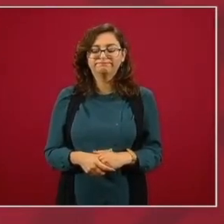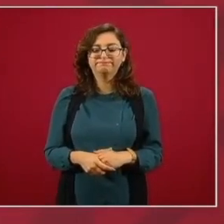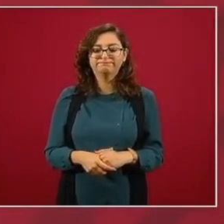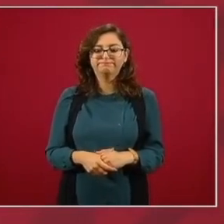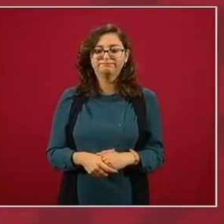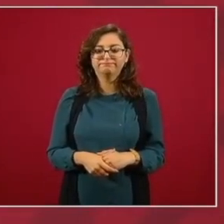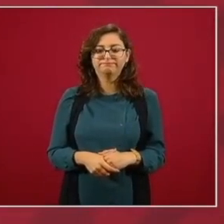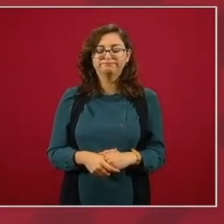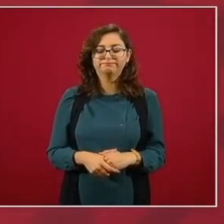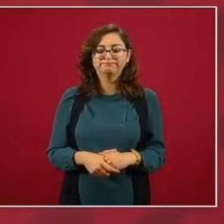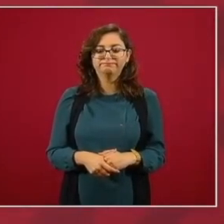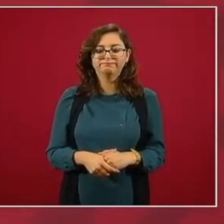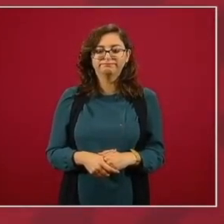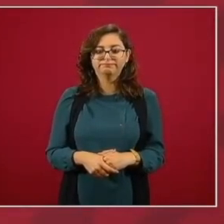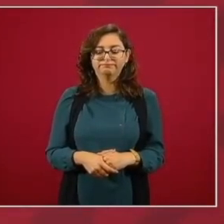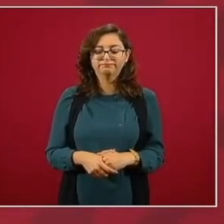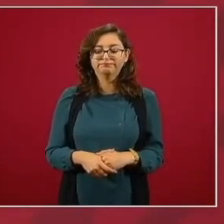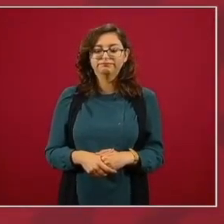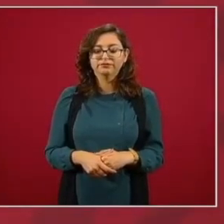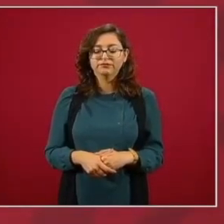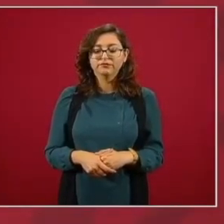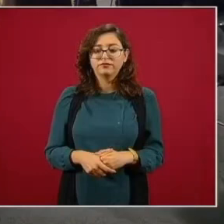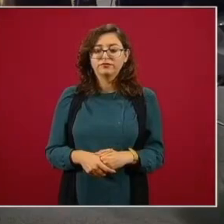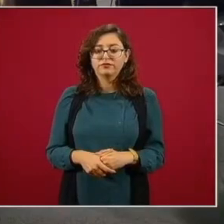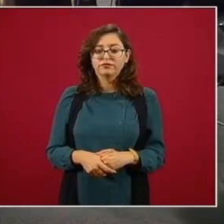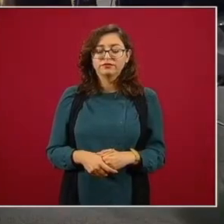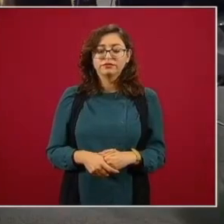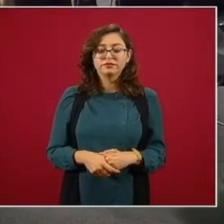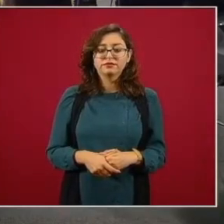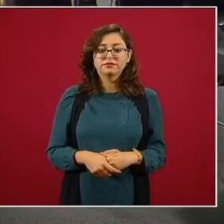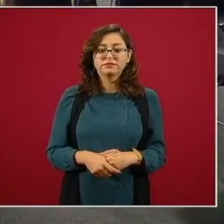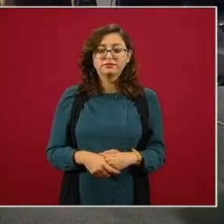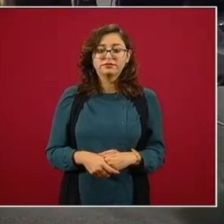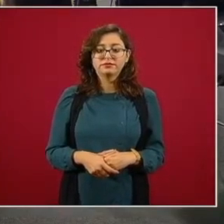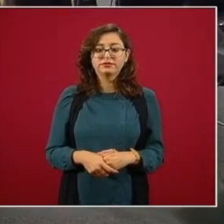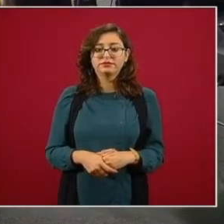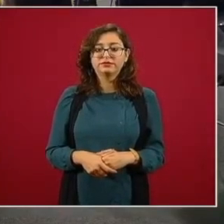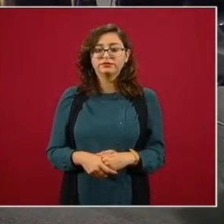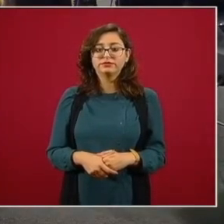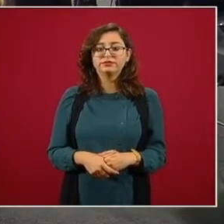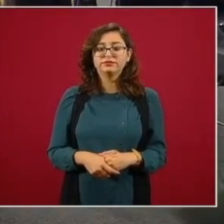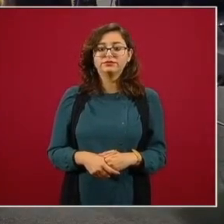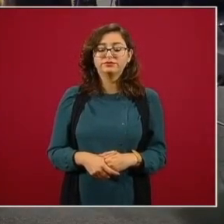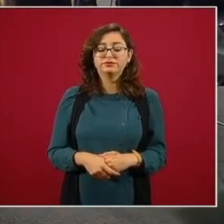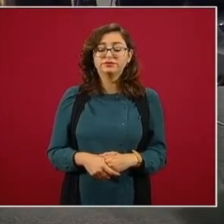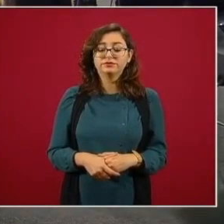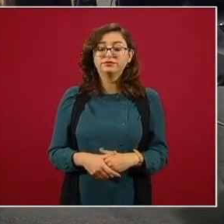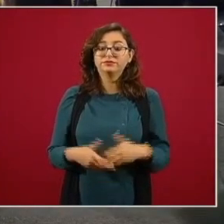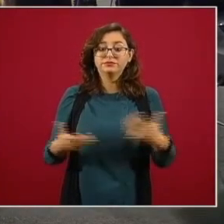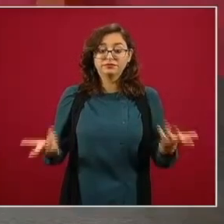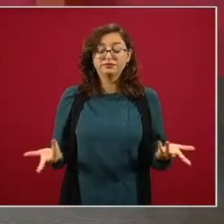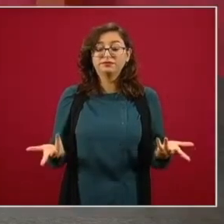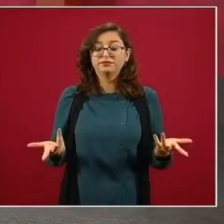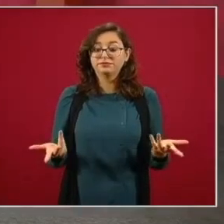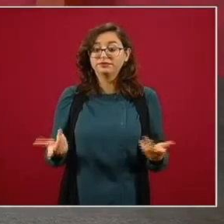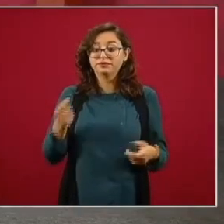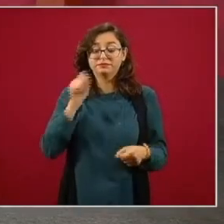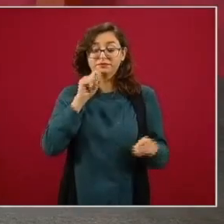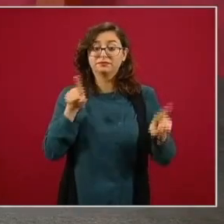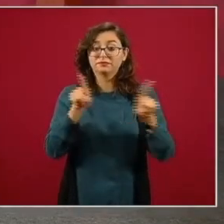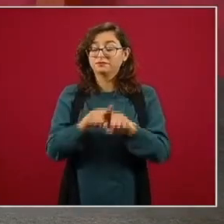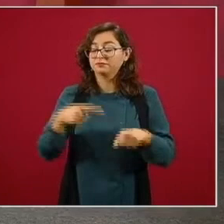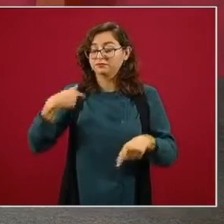por eso tuve que poner además es muy acertada la frase del Papa